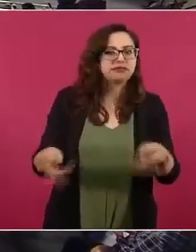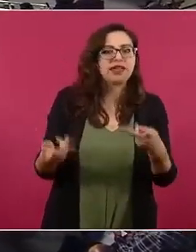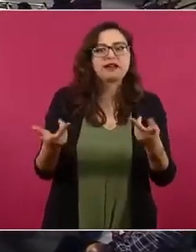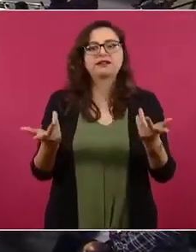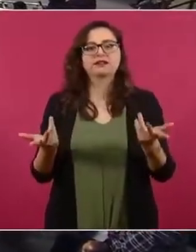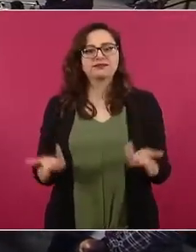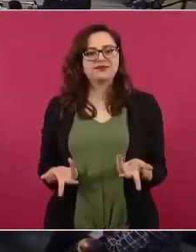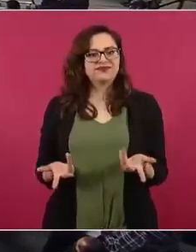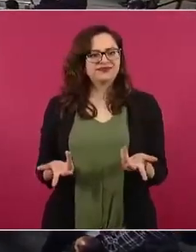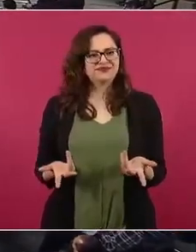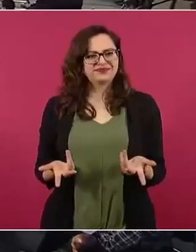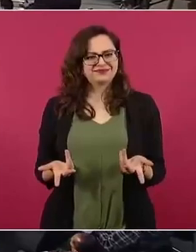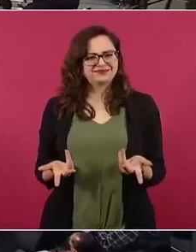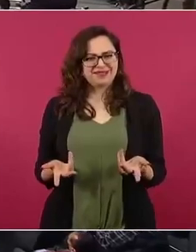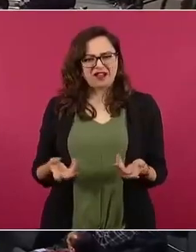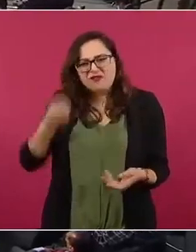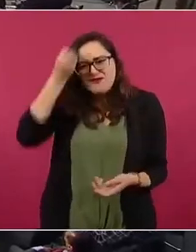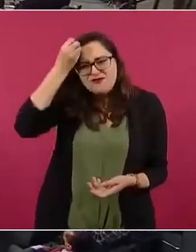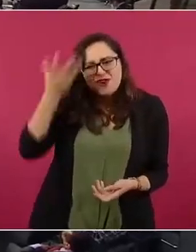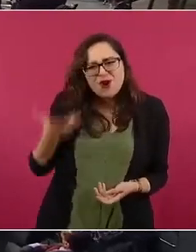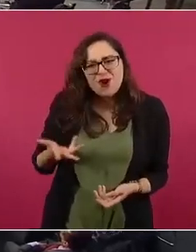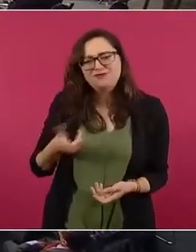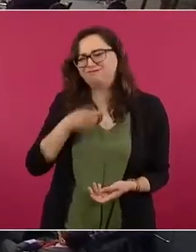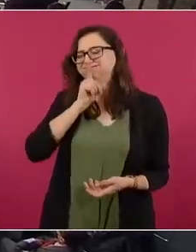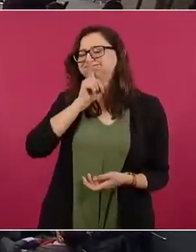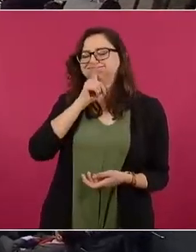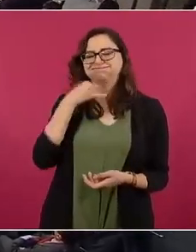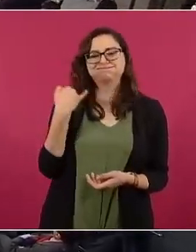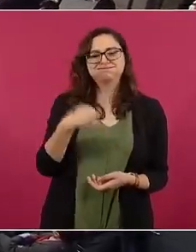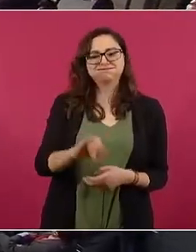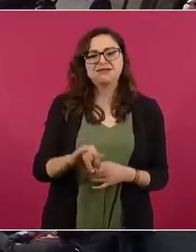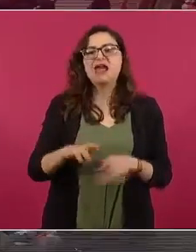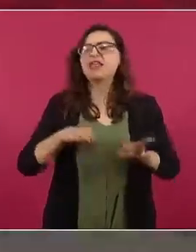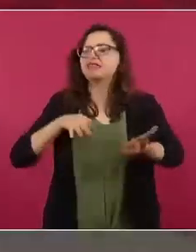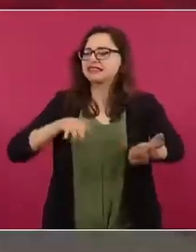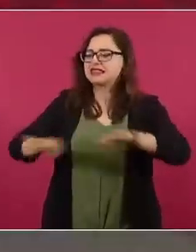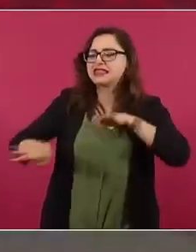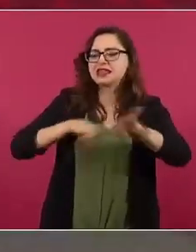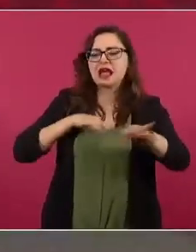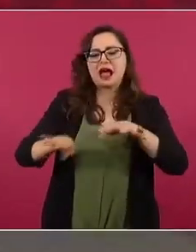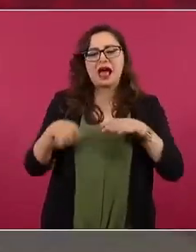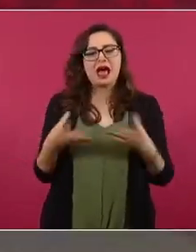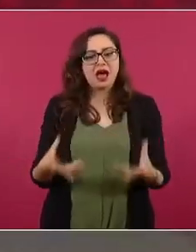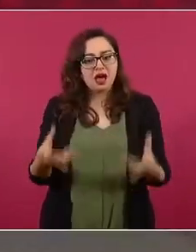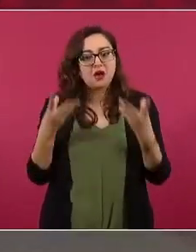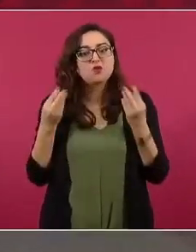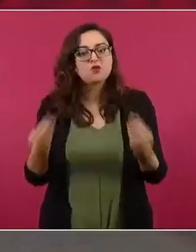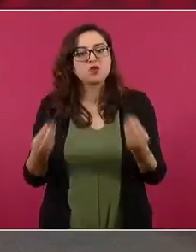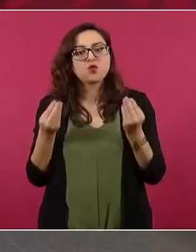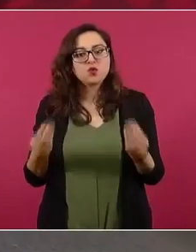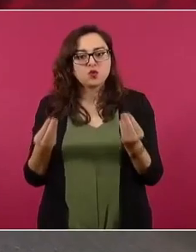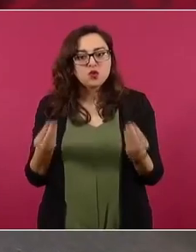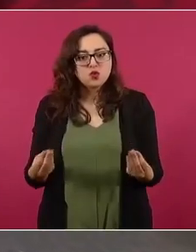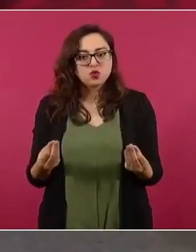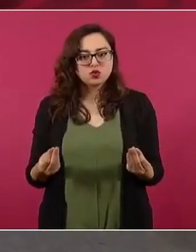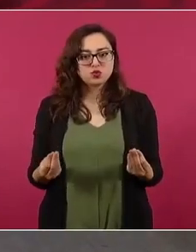Este es un pueblo muy trabajador que ha podido por eso y por sus culturas